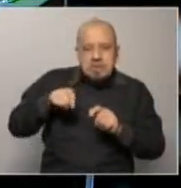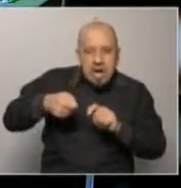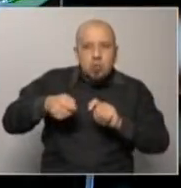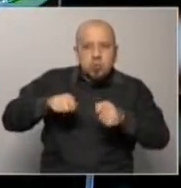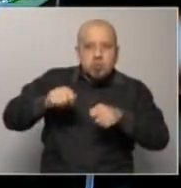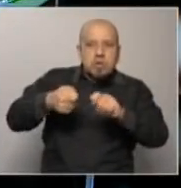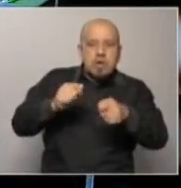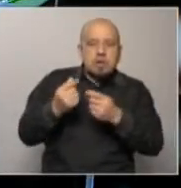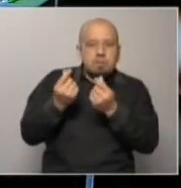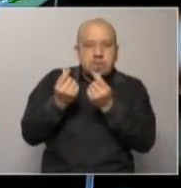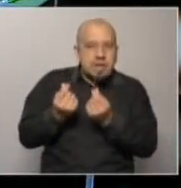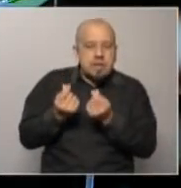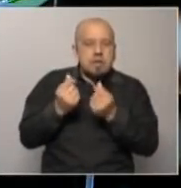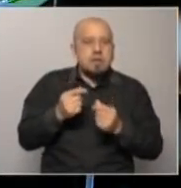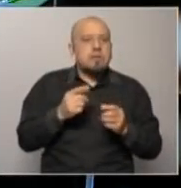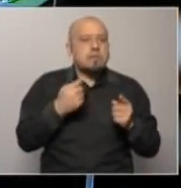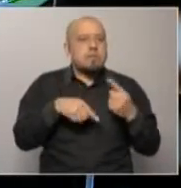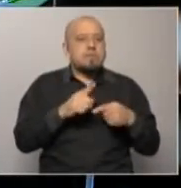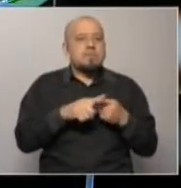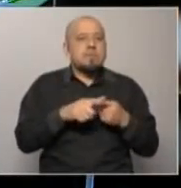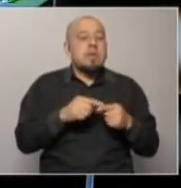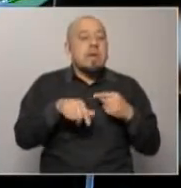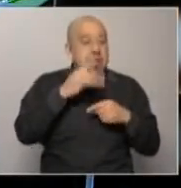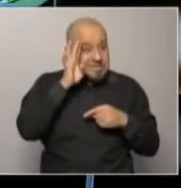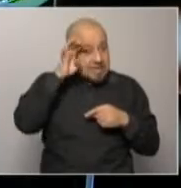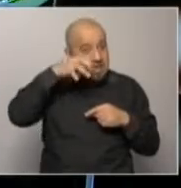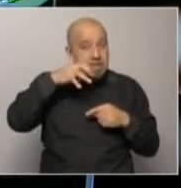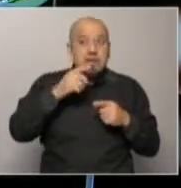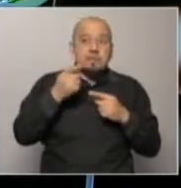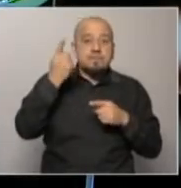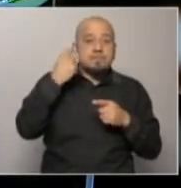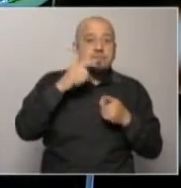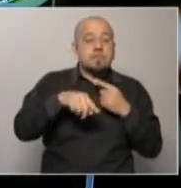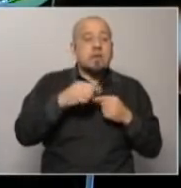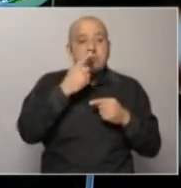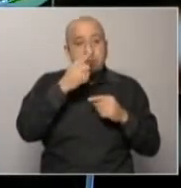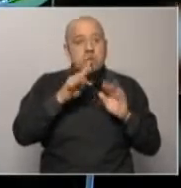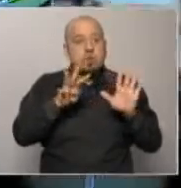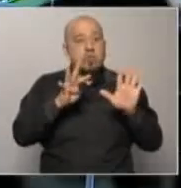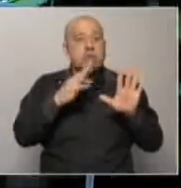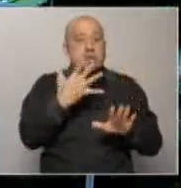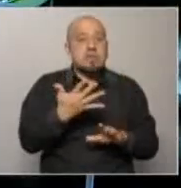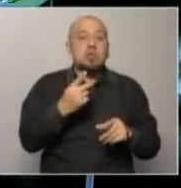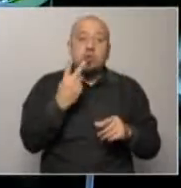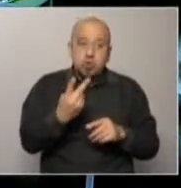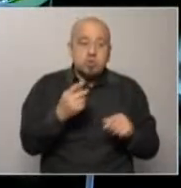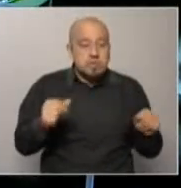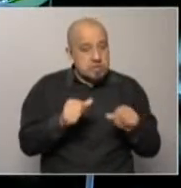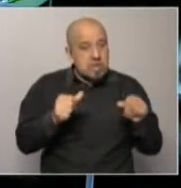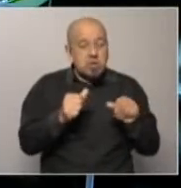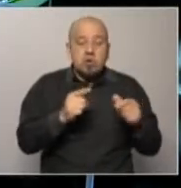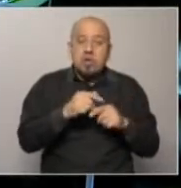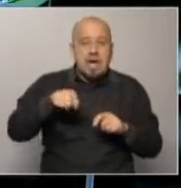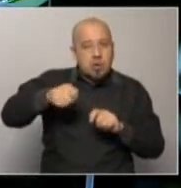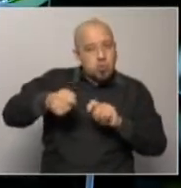tenía la calle POU, no recuerdo cuánto era, pero era alto. Y el de Sanguinetti también en el 95. Y ambos hicieron ajustes. Entonces,